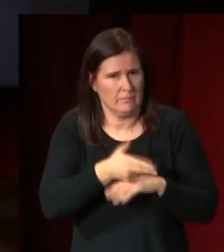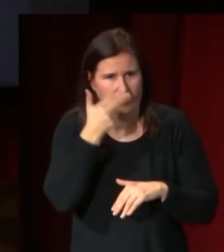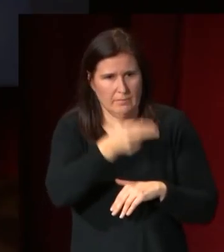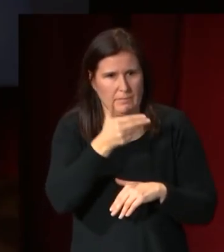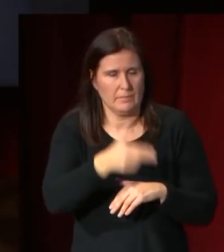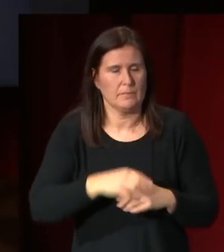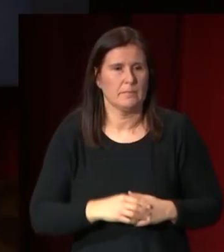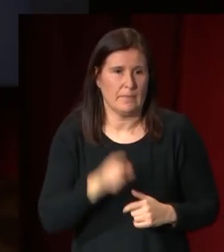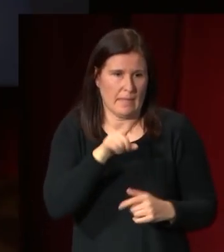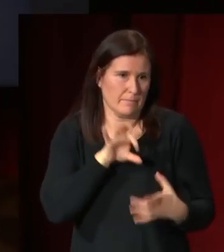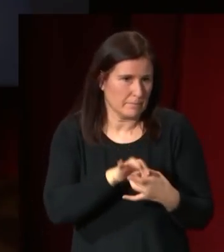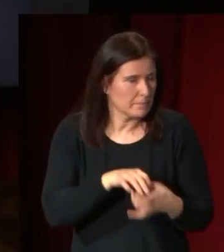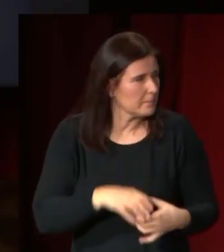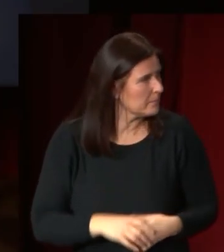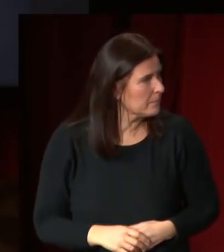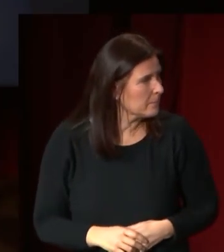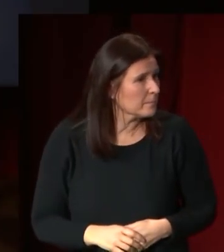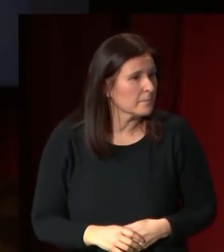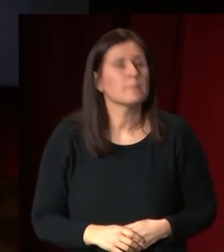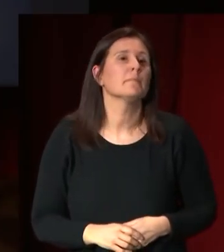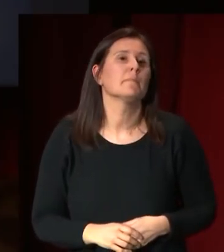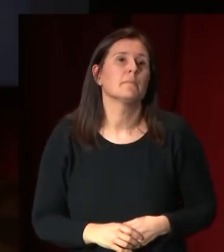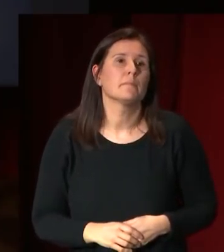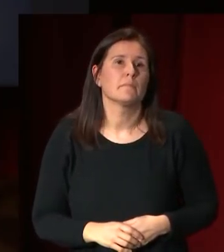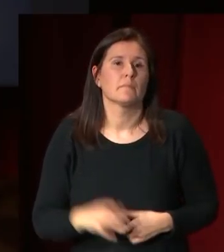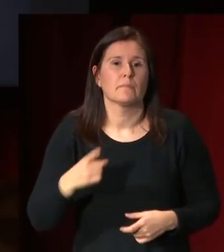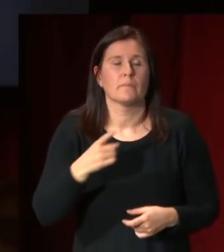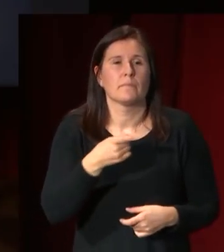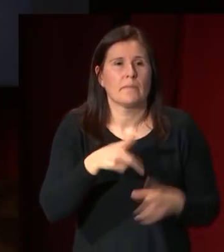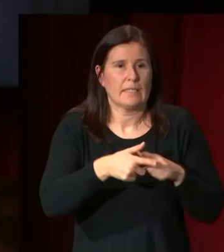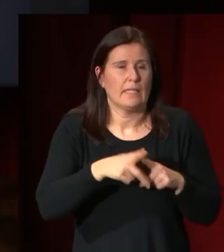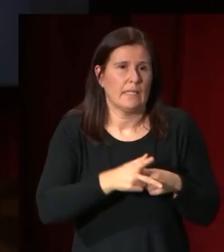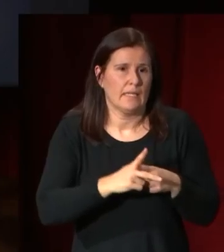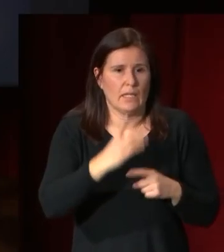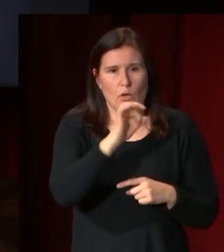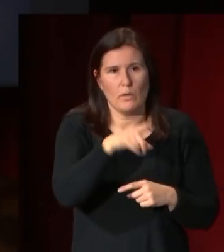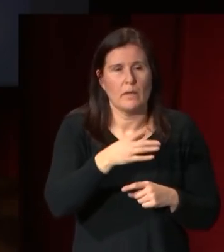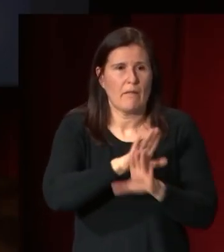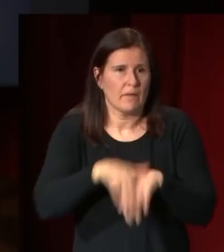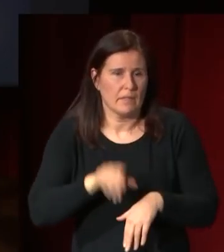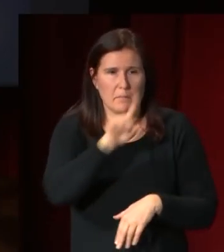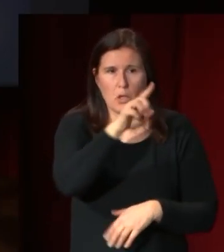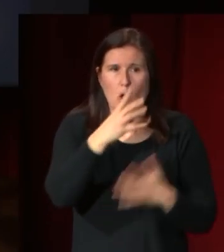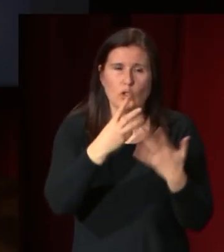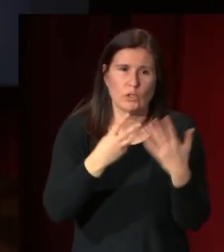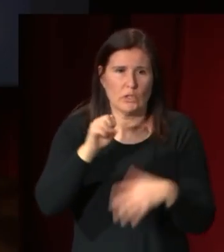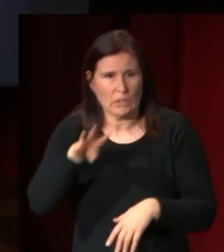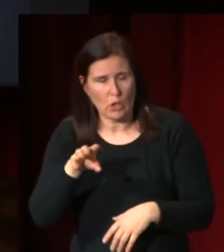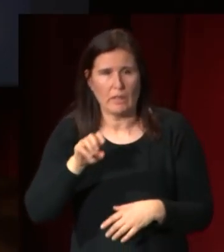Álvarez Cubero a finales del 1814 1815 y